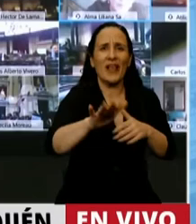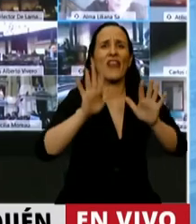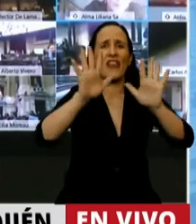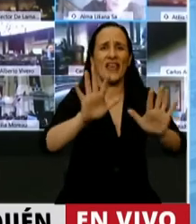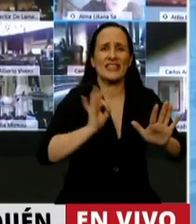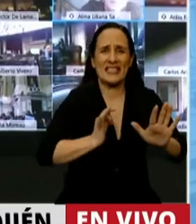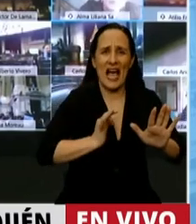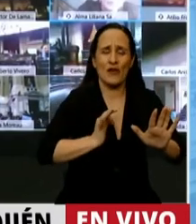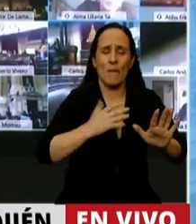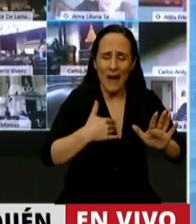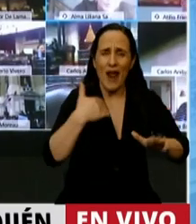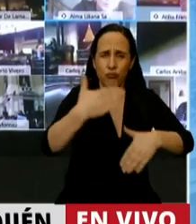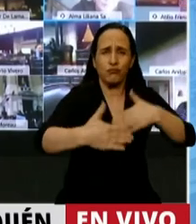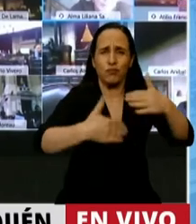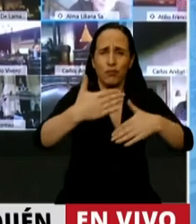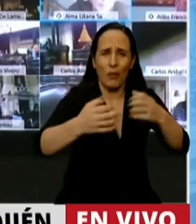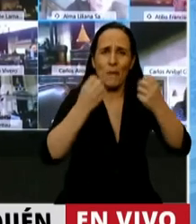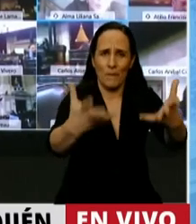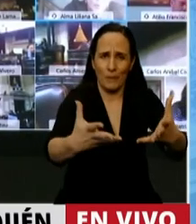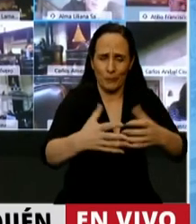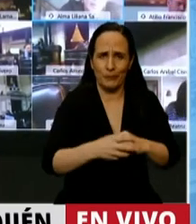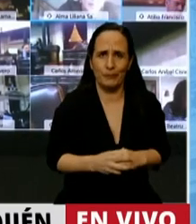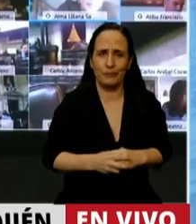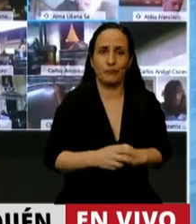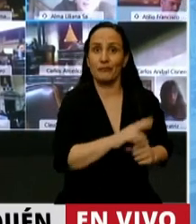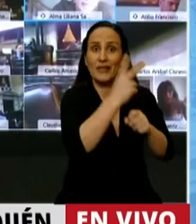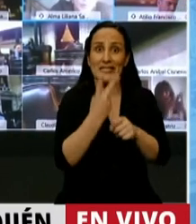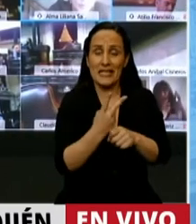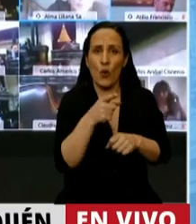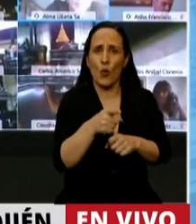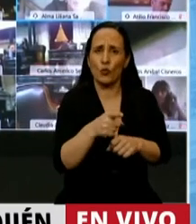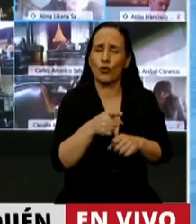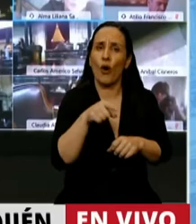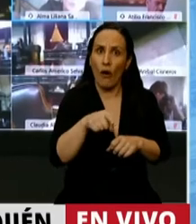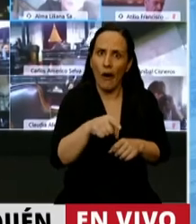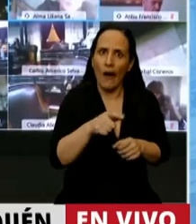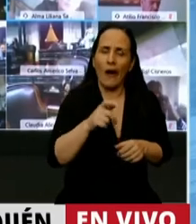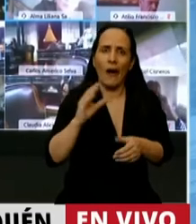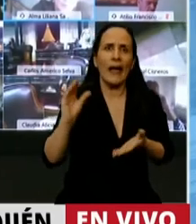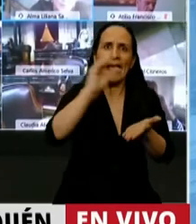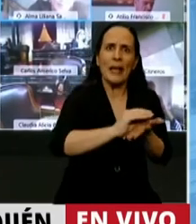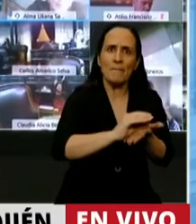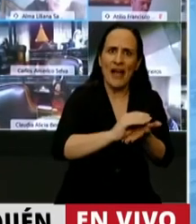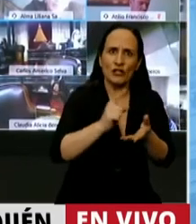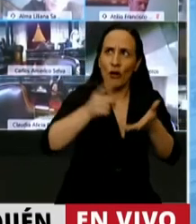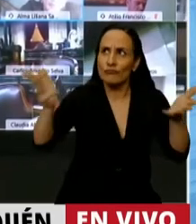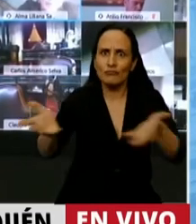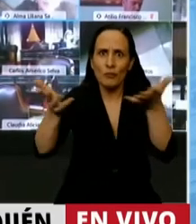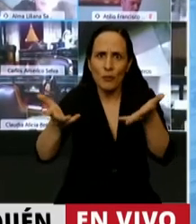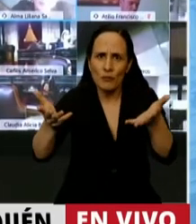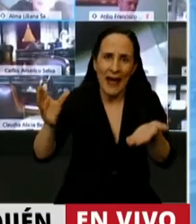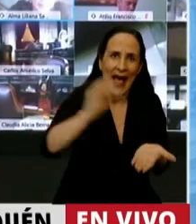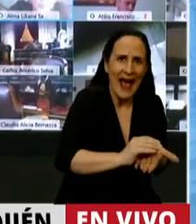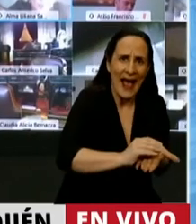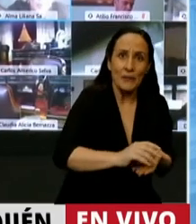de reconstrucción. En segundo lugar, debemos generar las normas de promoción de esas inversiones. La Patagonia